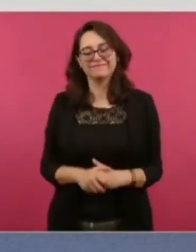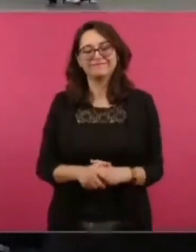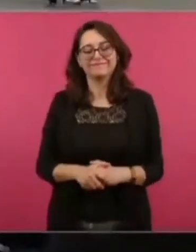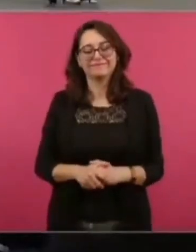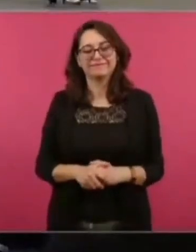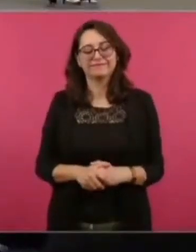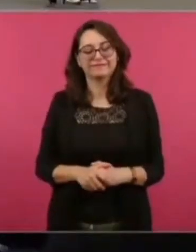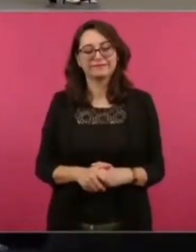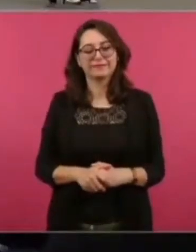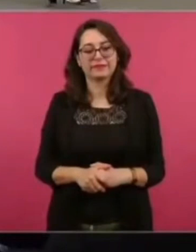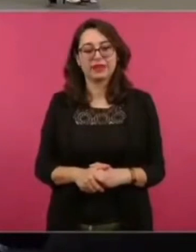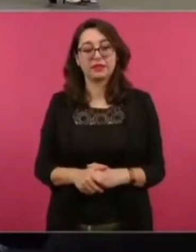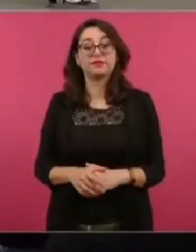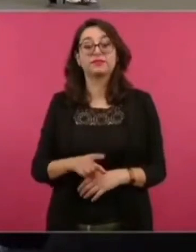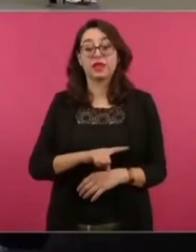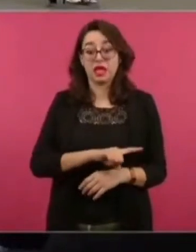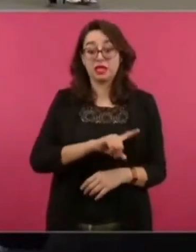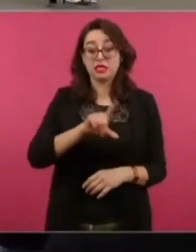pero miren Salinas,